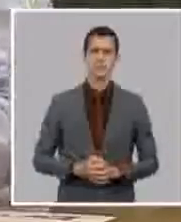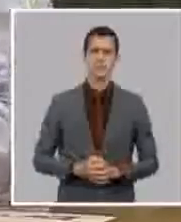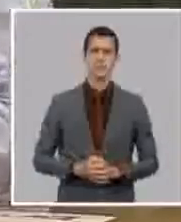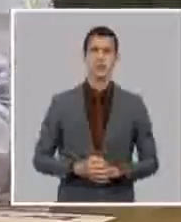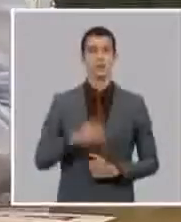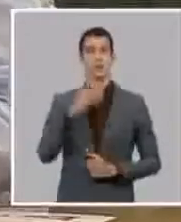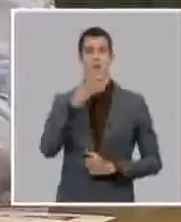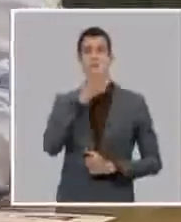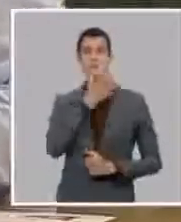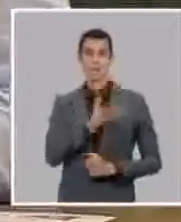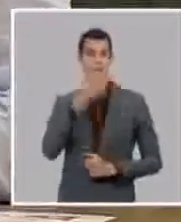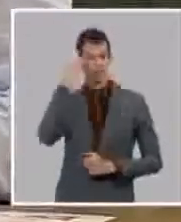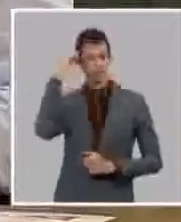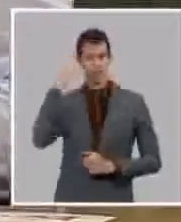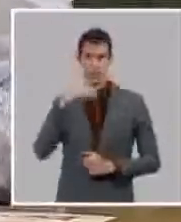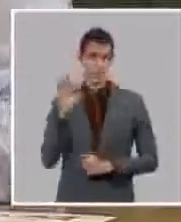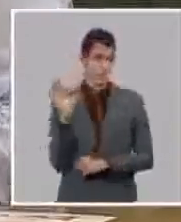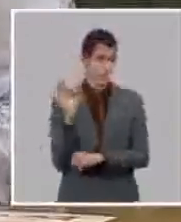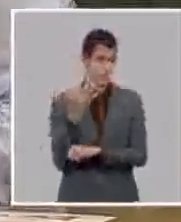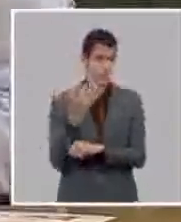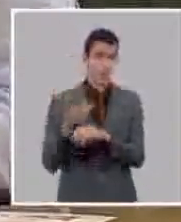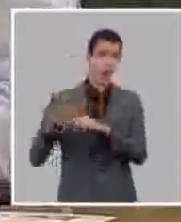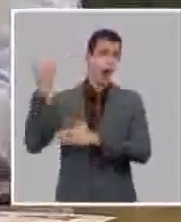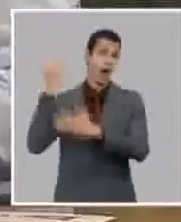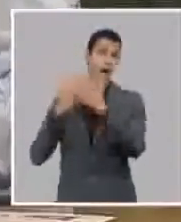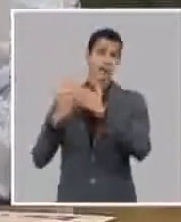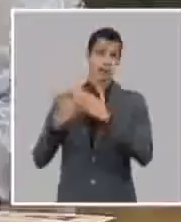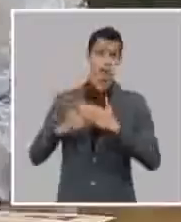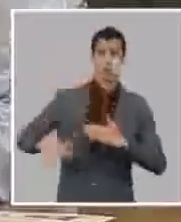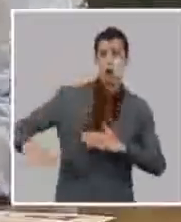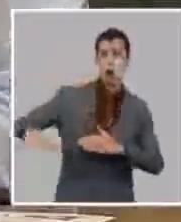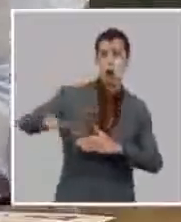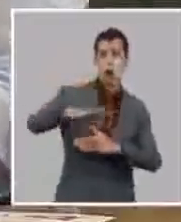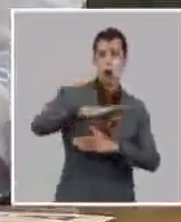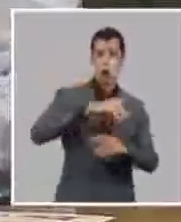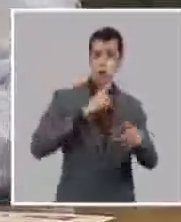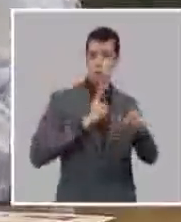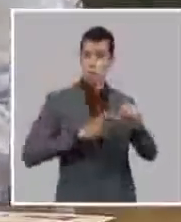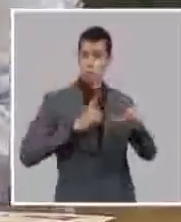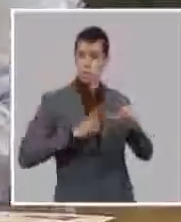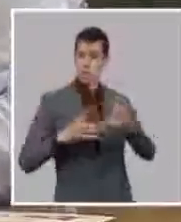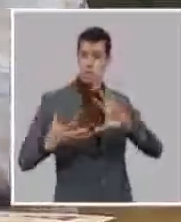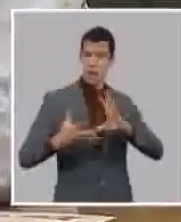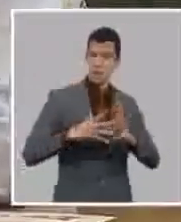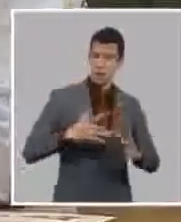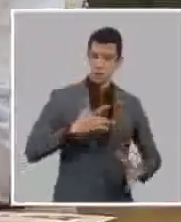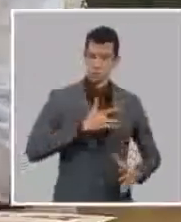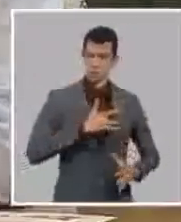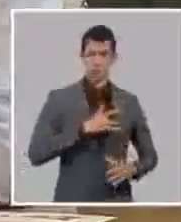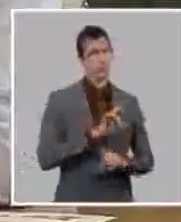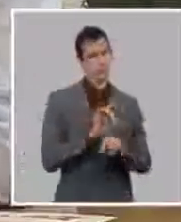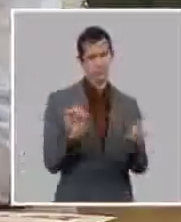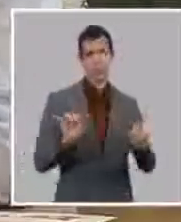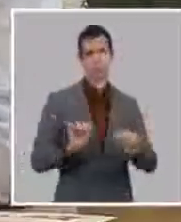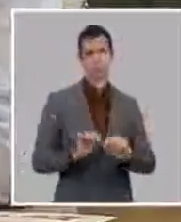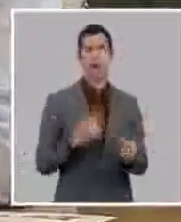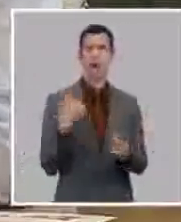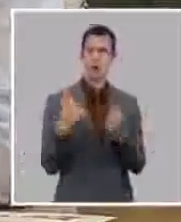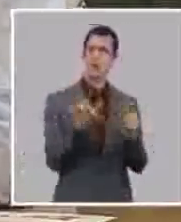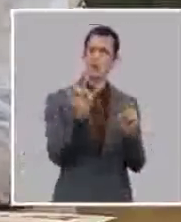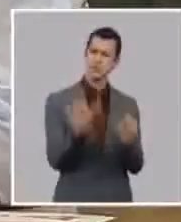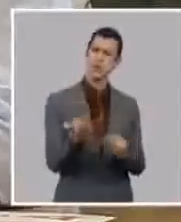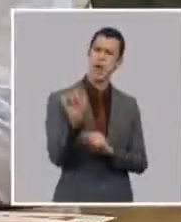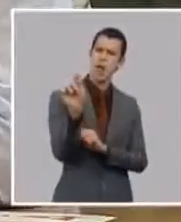actuar diferenciadamente desde el trabajo social desde el trabajo comunitario desde la atención particular a cada